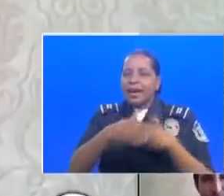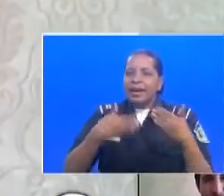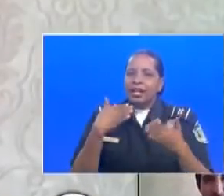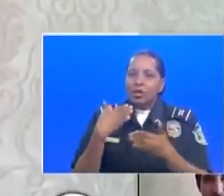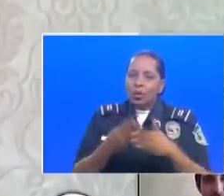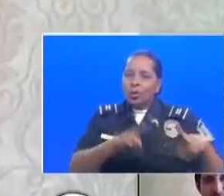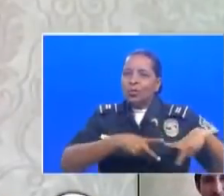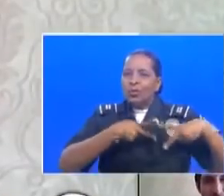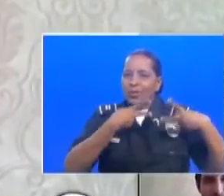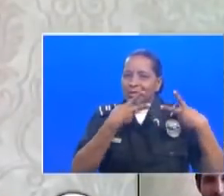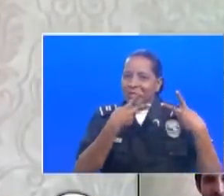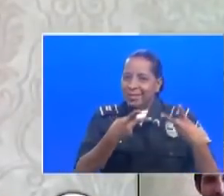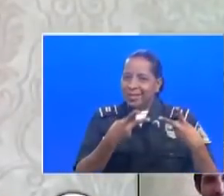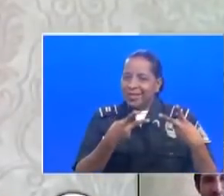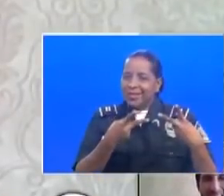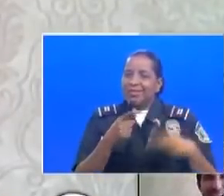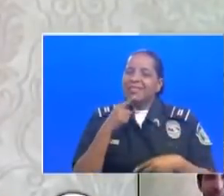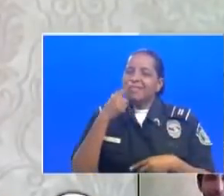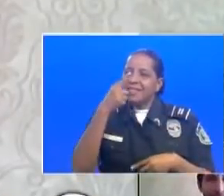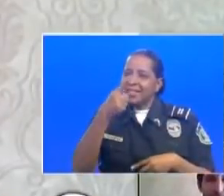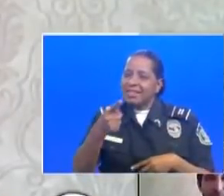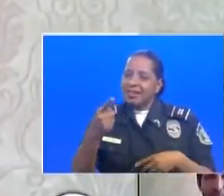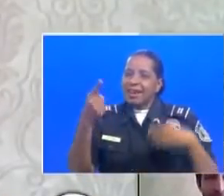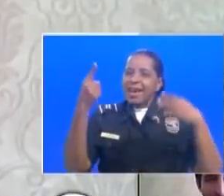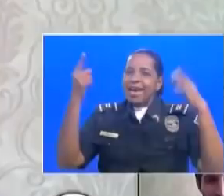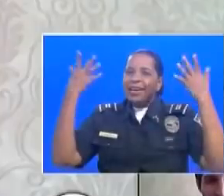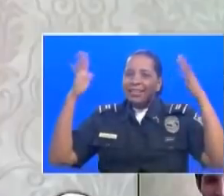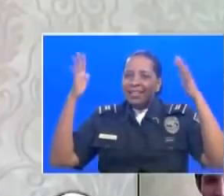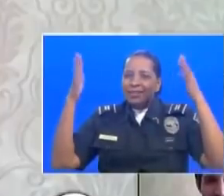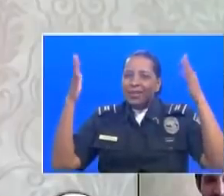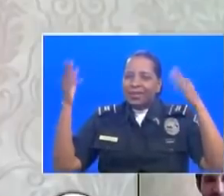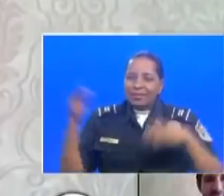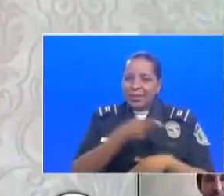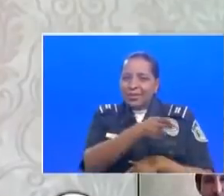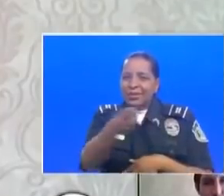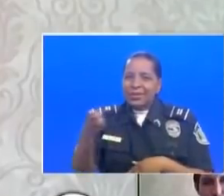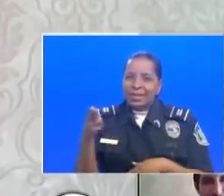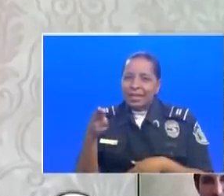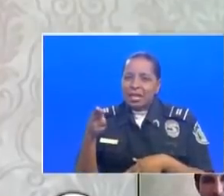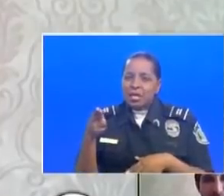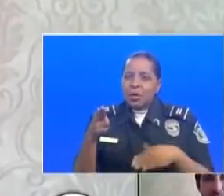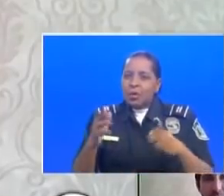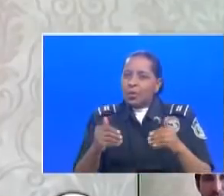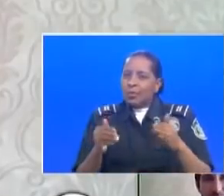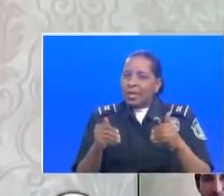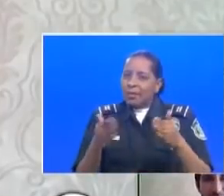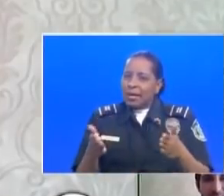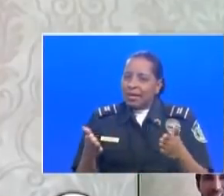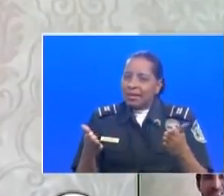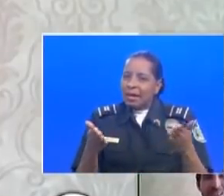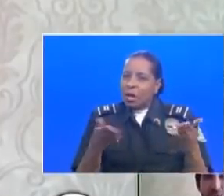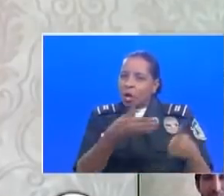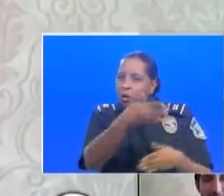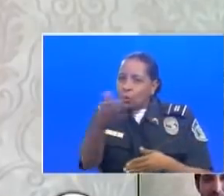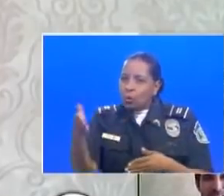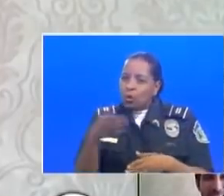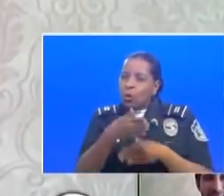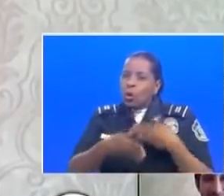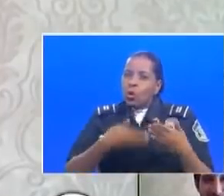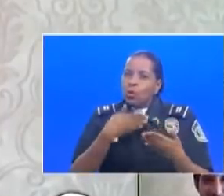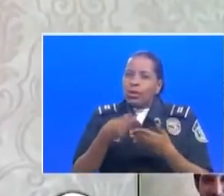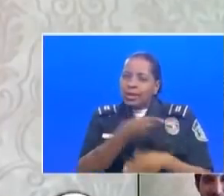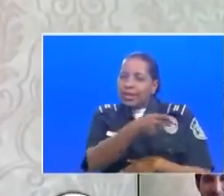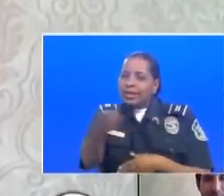todos los voluntarios. En verdad, el aplauso es para ustedes. Todo Panamá está con ustedes. Se los quiero